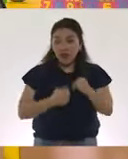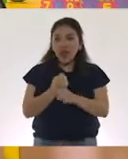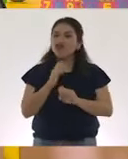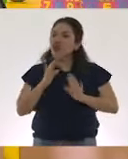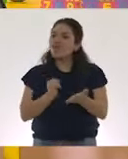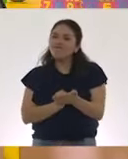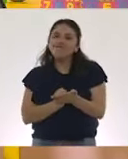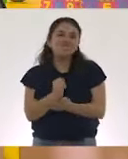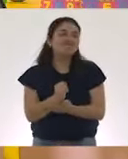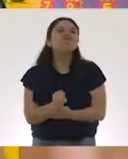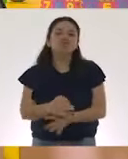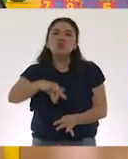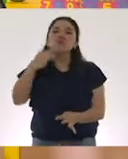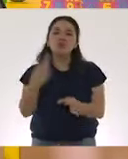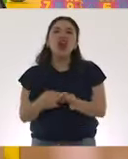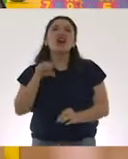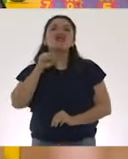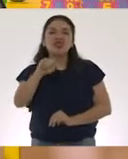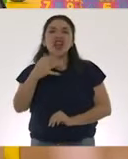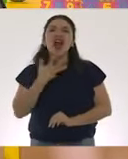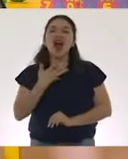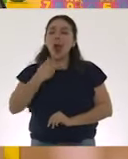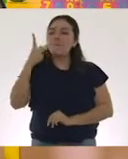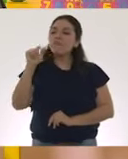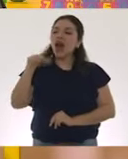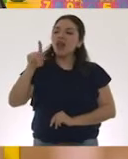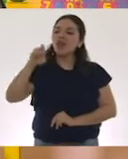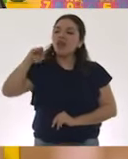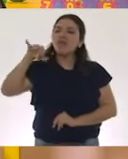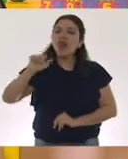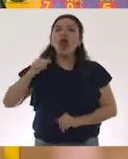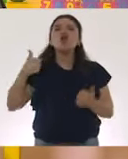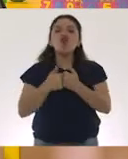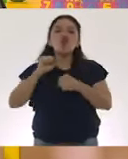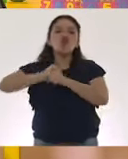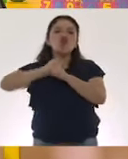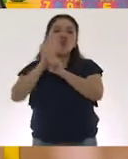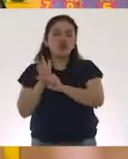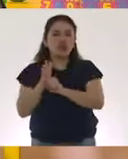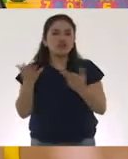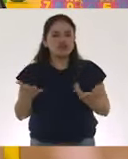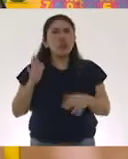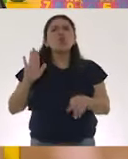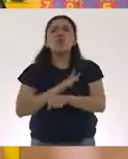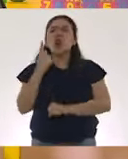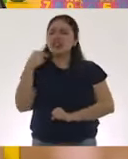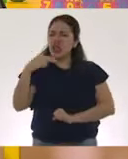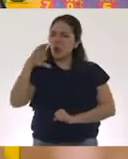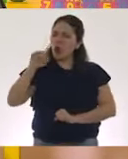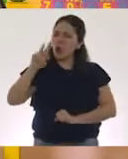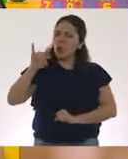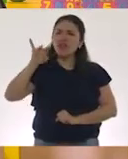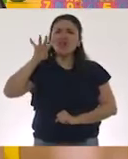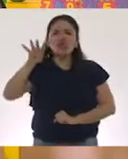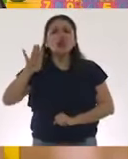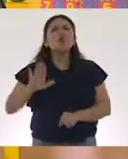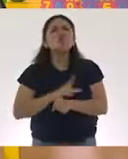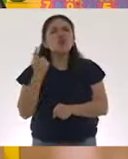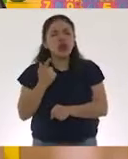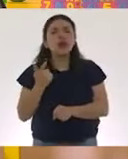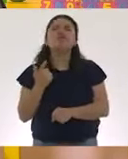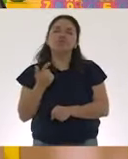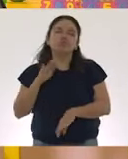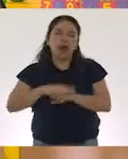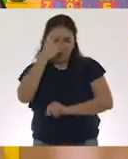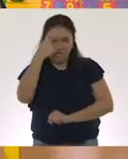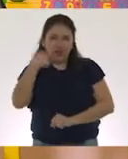declaró en efecto una pandemia por COVID-19. Ahora, ¿por qué la llamamos COVID-19? Bueno, esto es